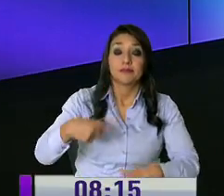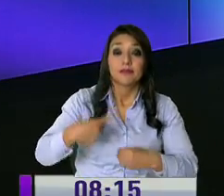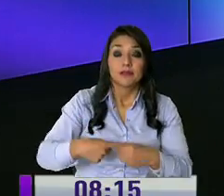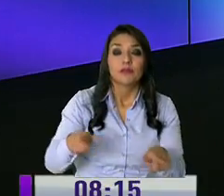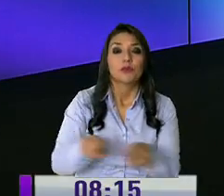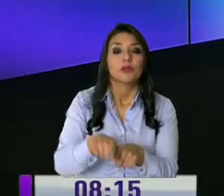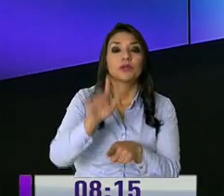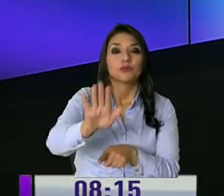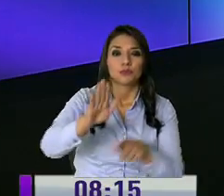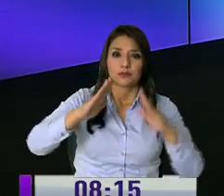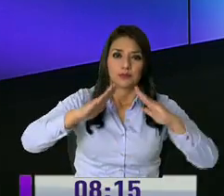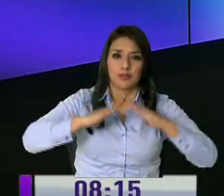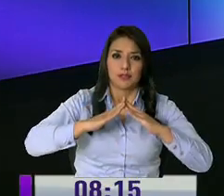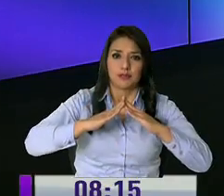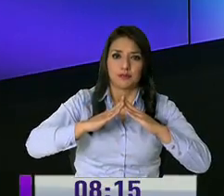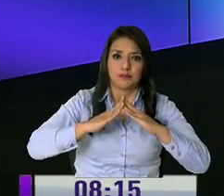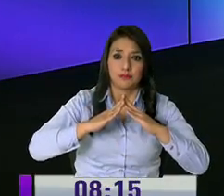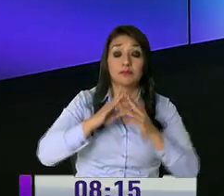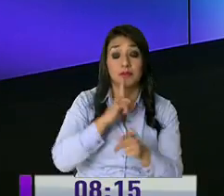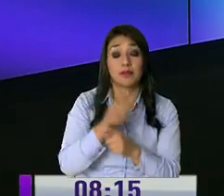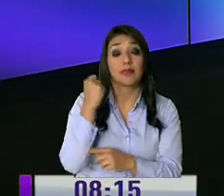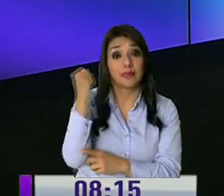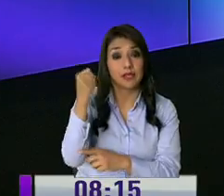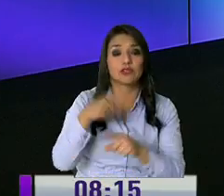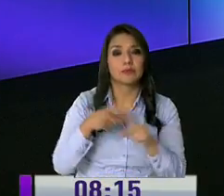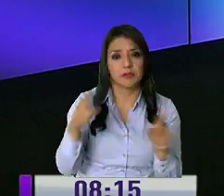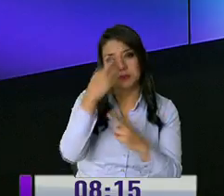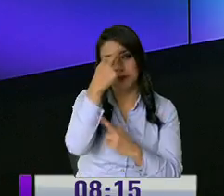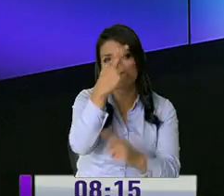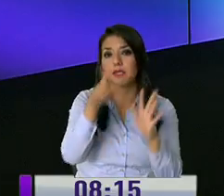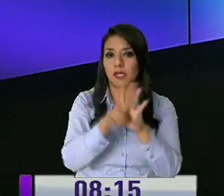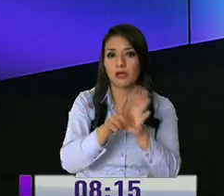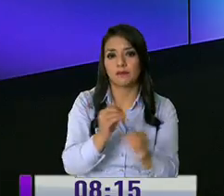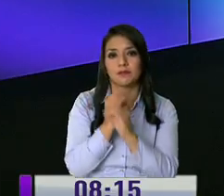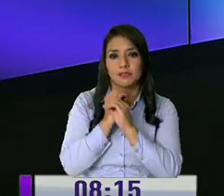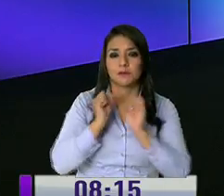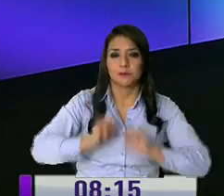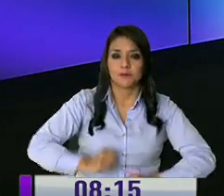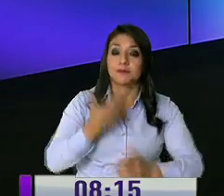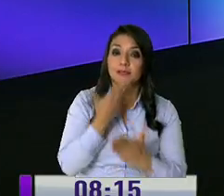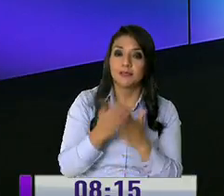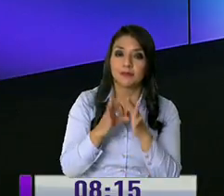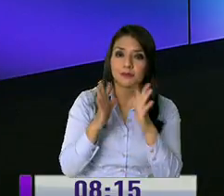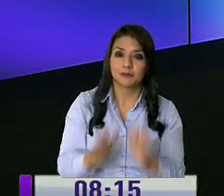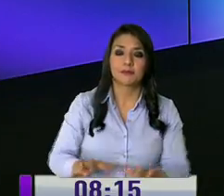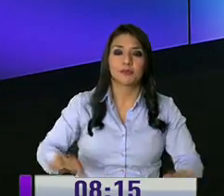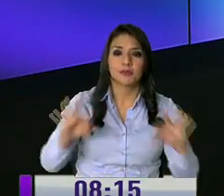es nuestra casa y que tenemos derechos y obligaciones así que gracias Sofi, lo importante para la vialidad vamos Juanly